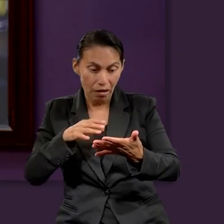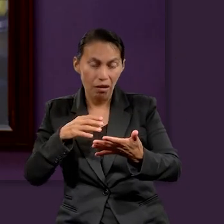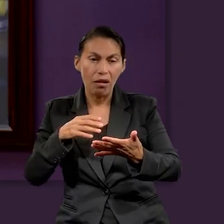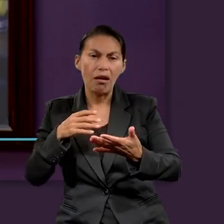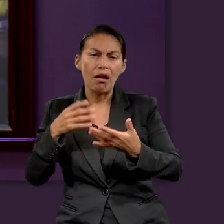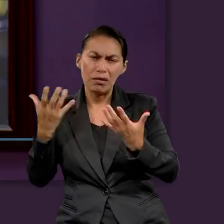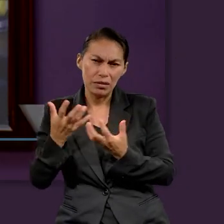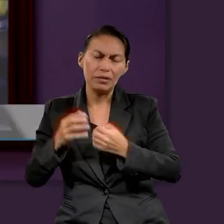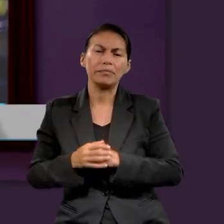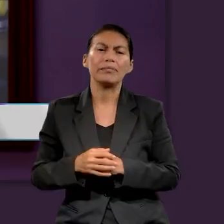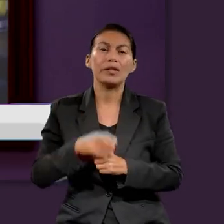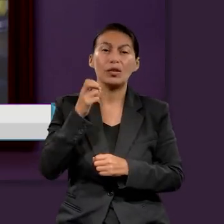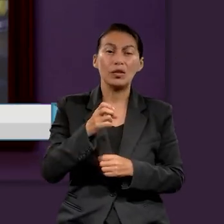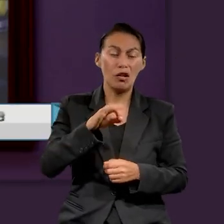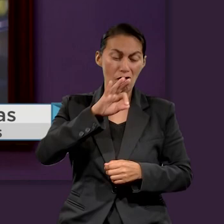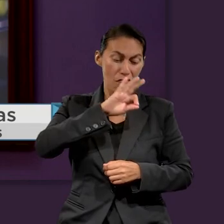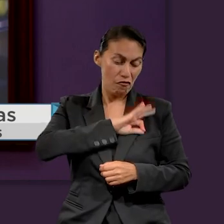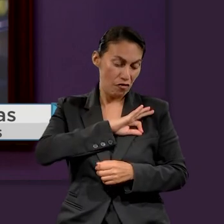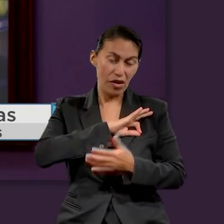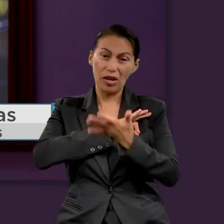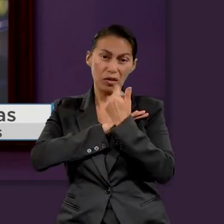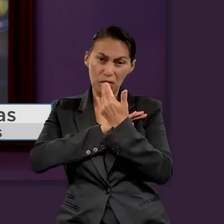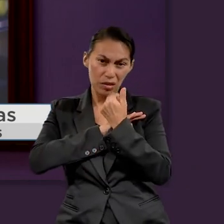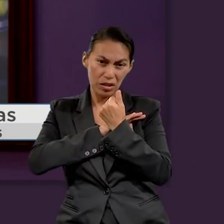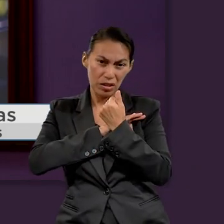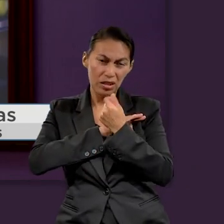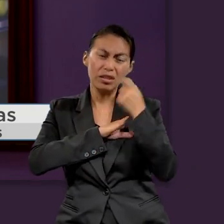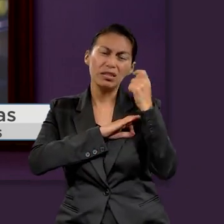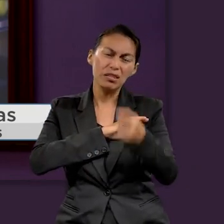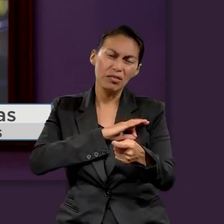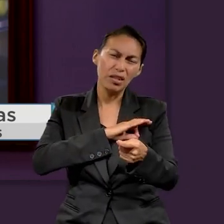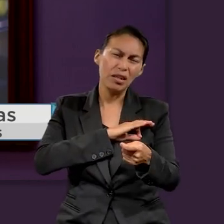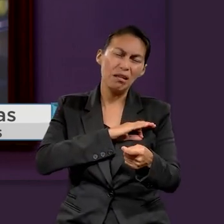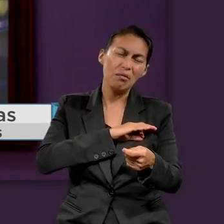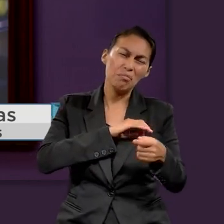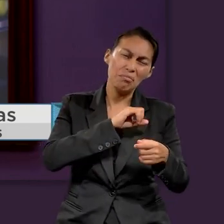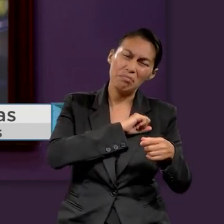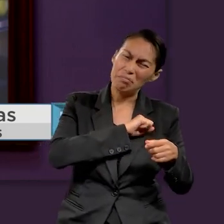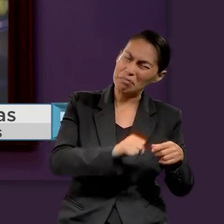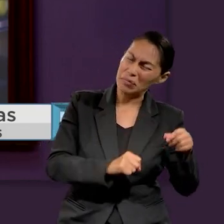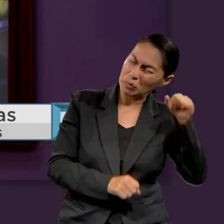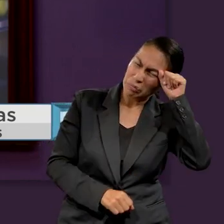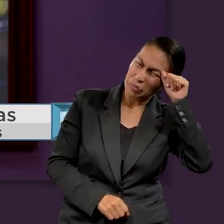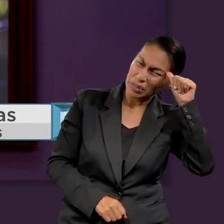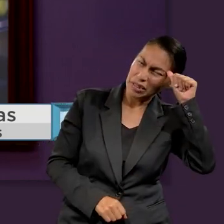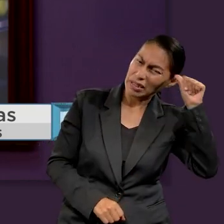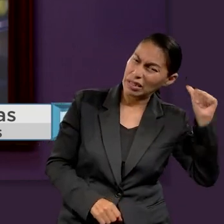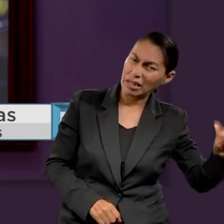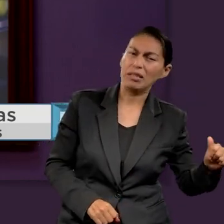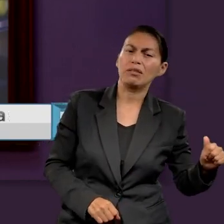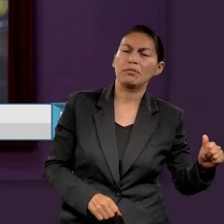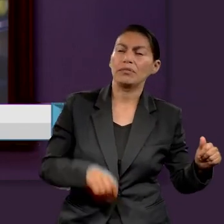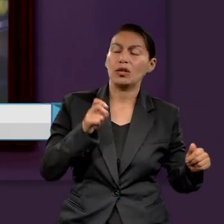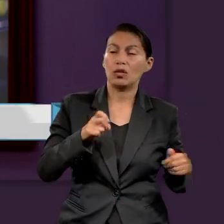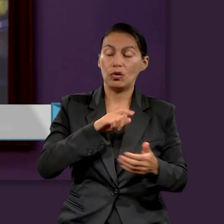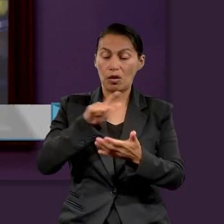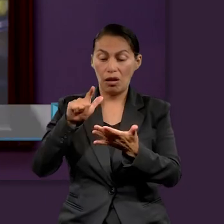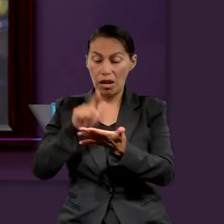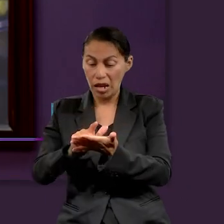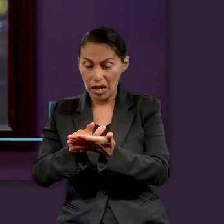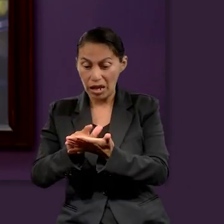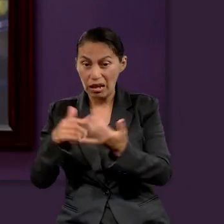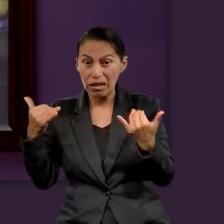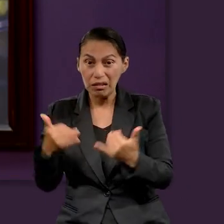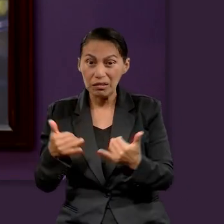aquí dice que todo lo que no proviene de fe, ¿qué cosa es? Es pecado. Entonces, es leer y actuar, tratar de arraigarnos a la ley. ¿Y qué